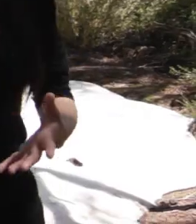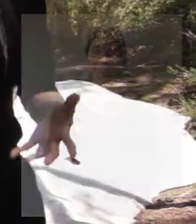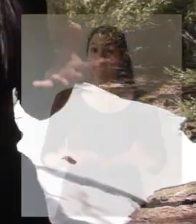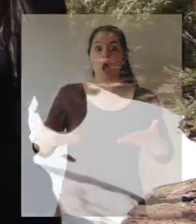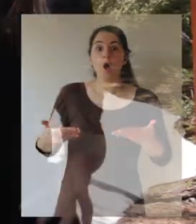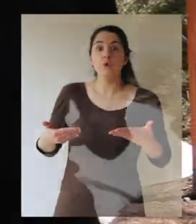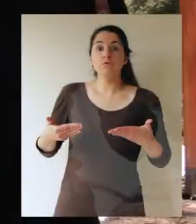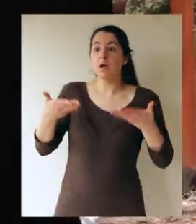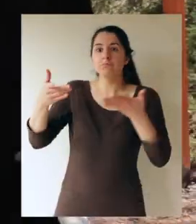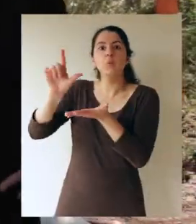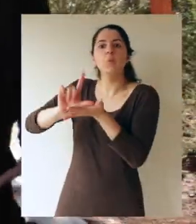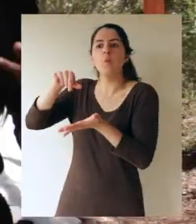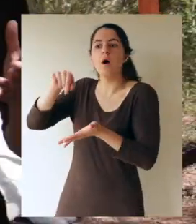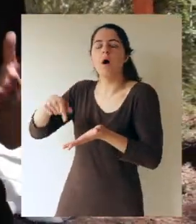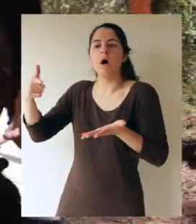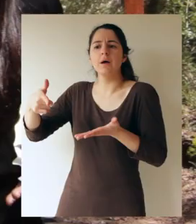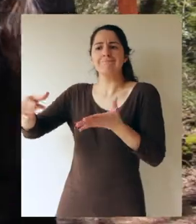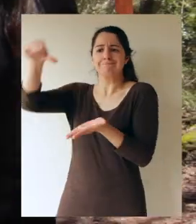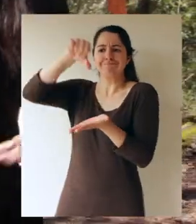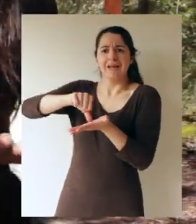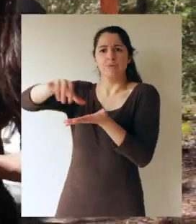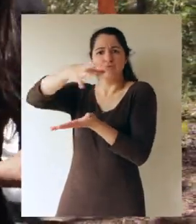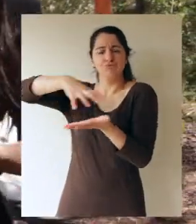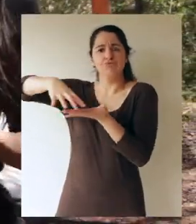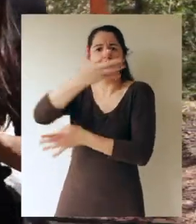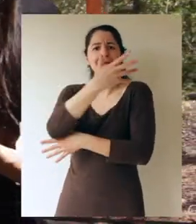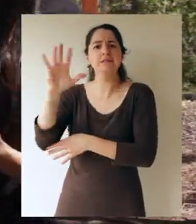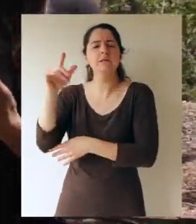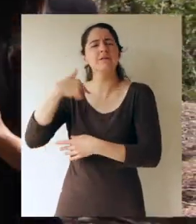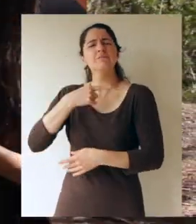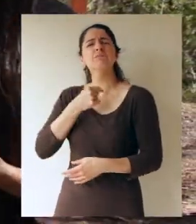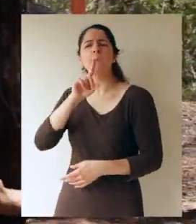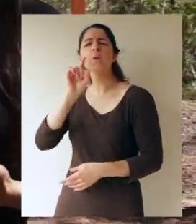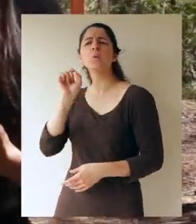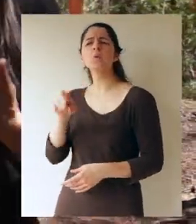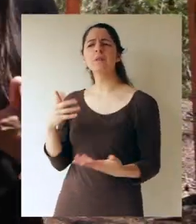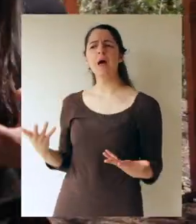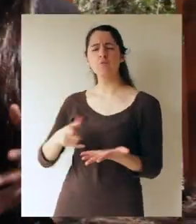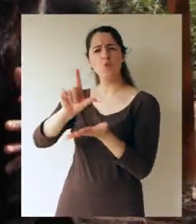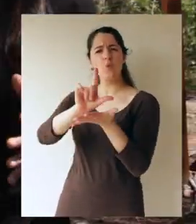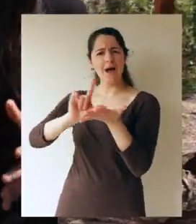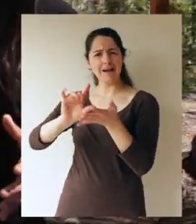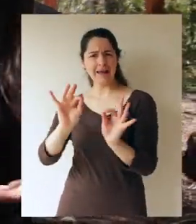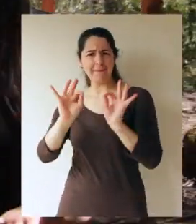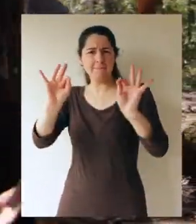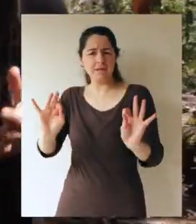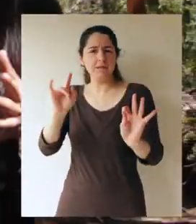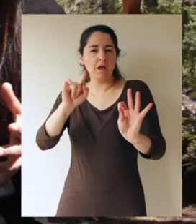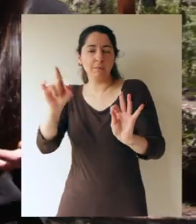Y ahora que nos encontramos en medio de la reserva, Quisiera saber si existen puntos específicos donde podamos encontrar